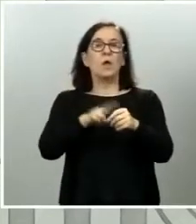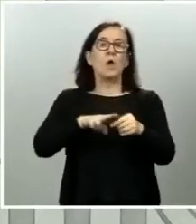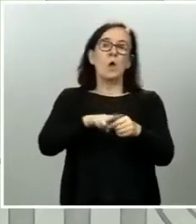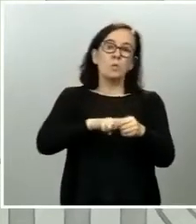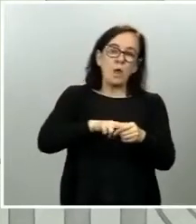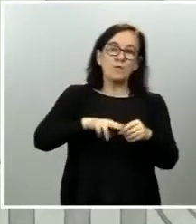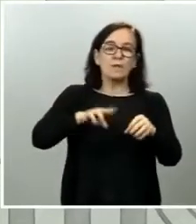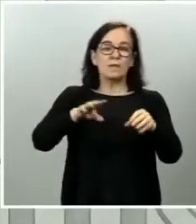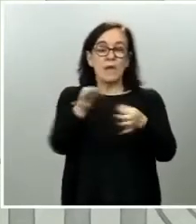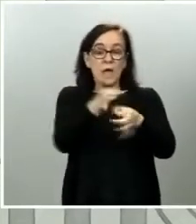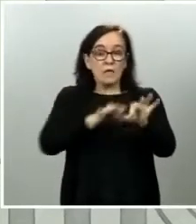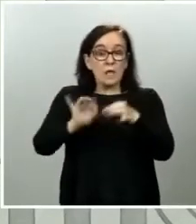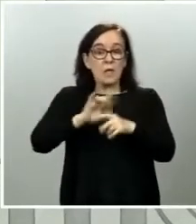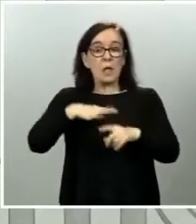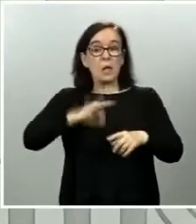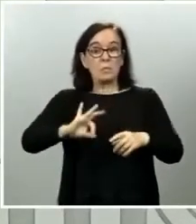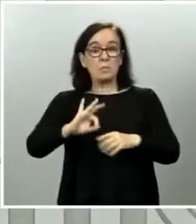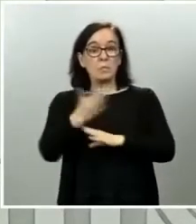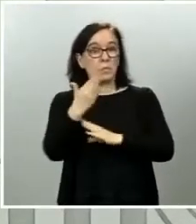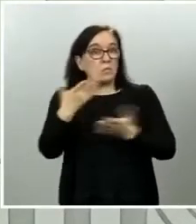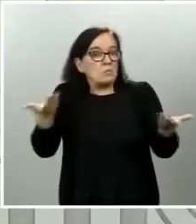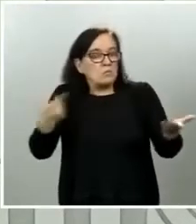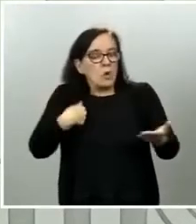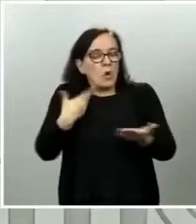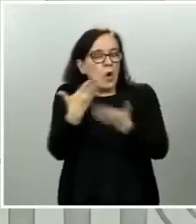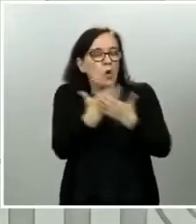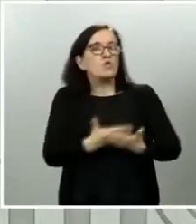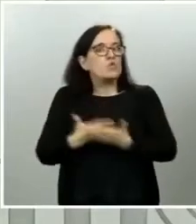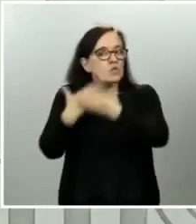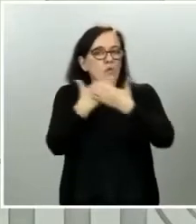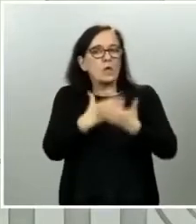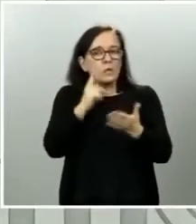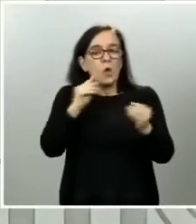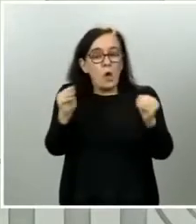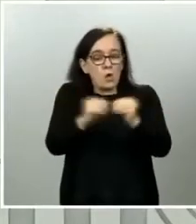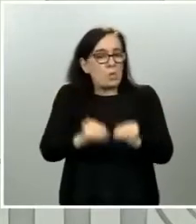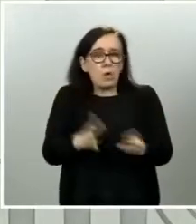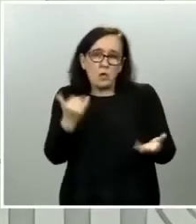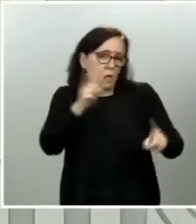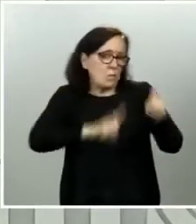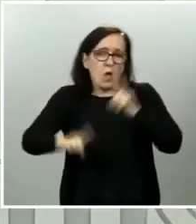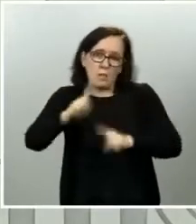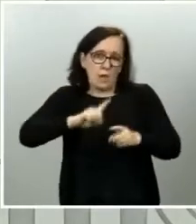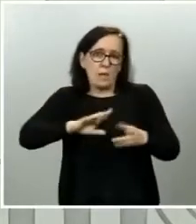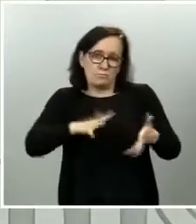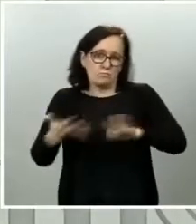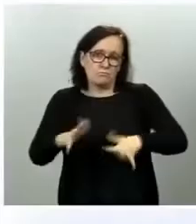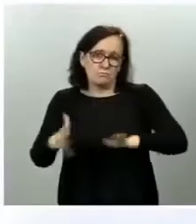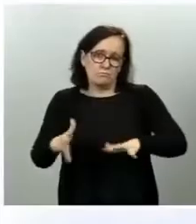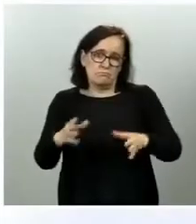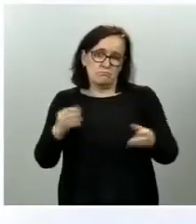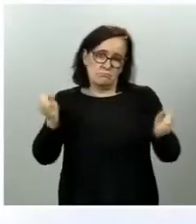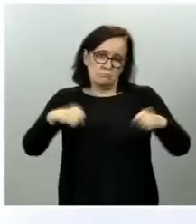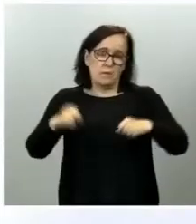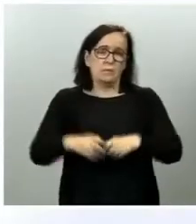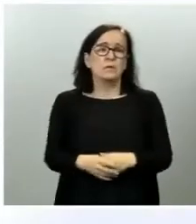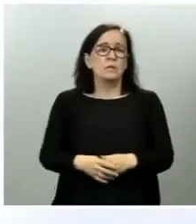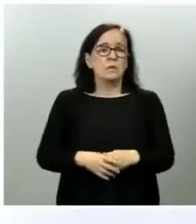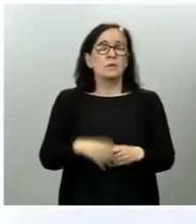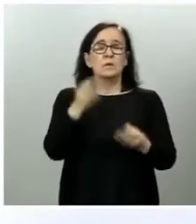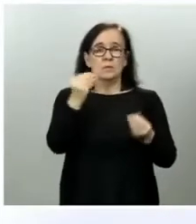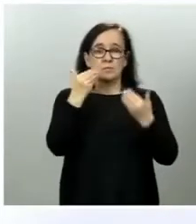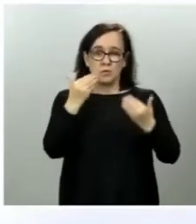planteamientos si son a relegar los vamos a estudiar y si son compatibles no habrá ningún problema en aplicarlos bien muchas gracias